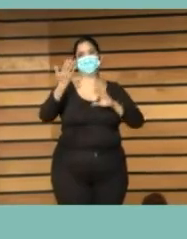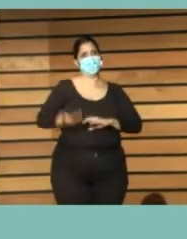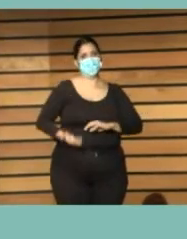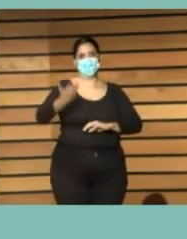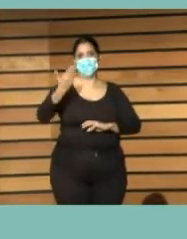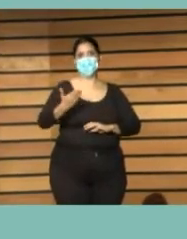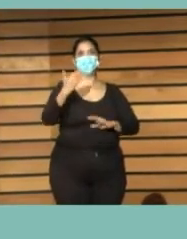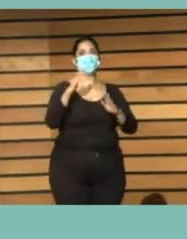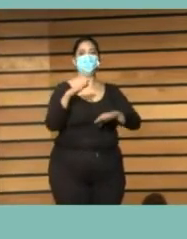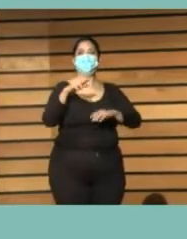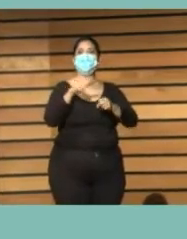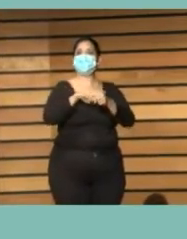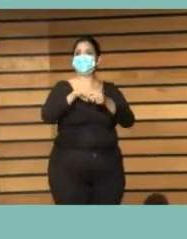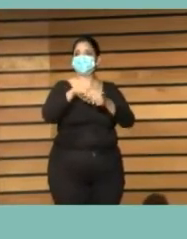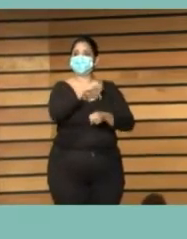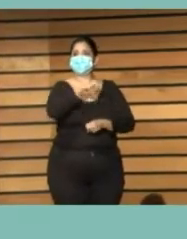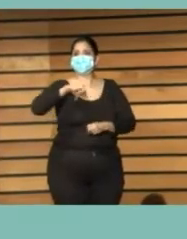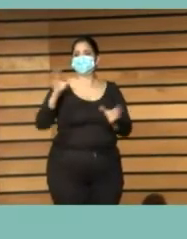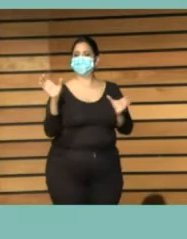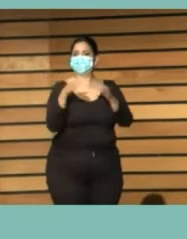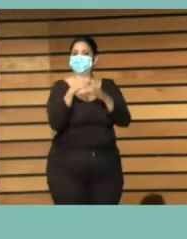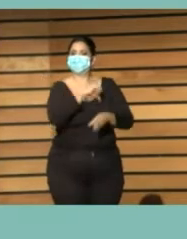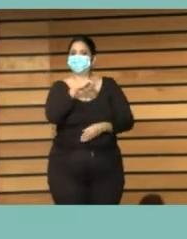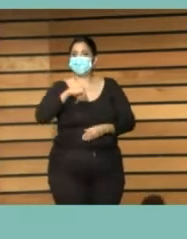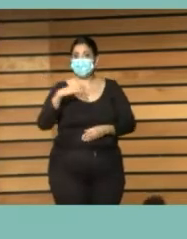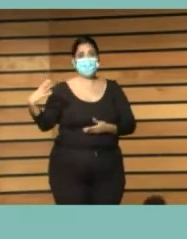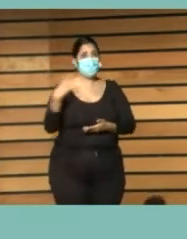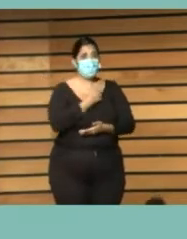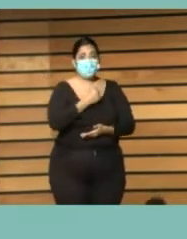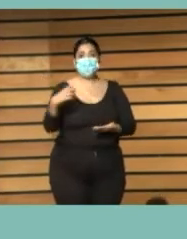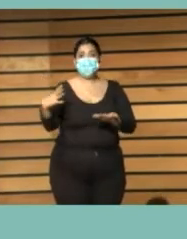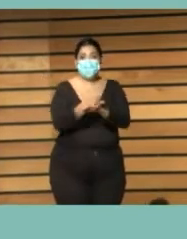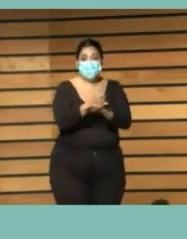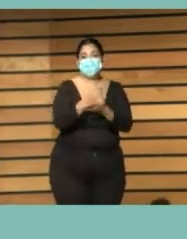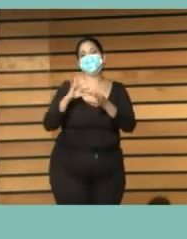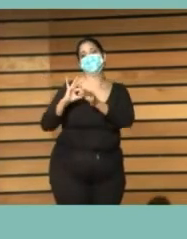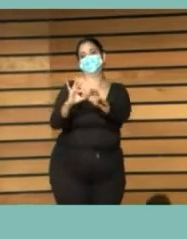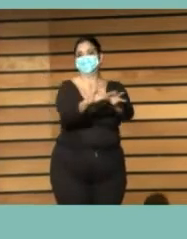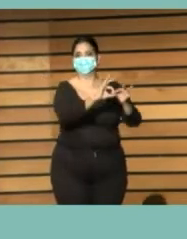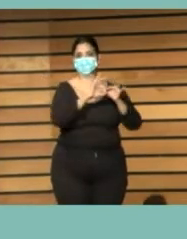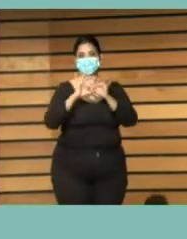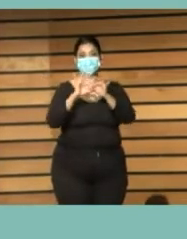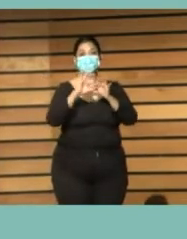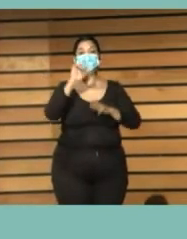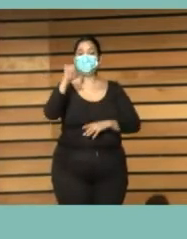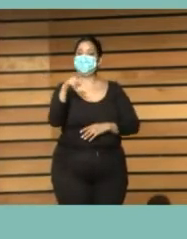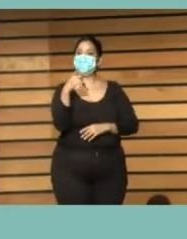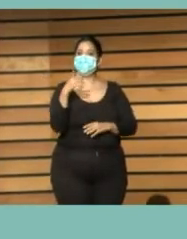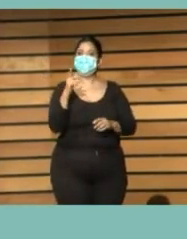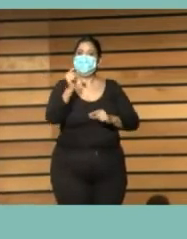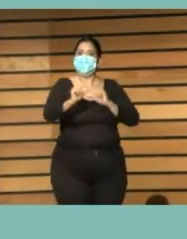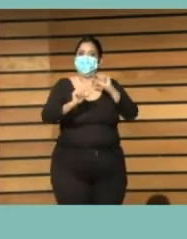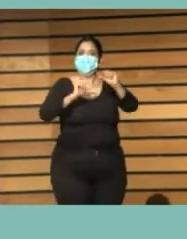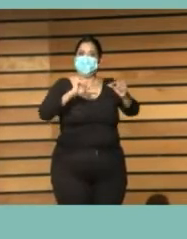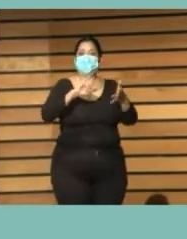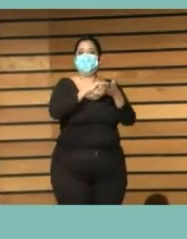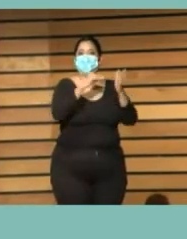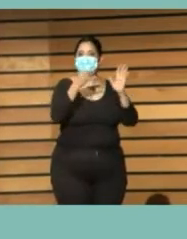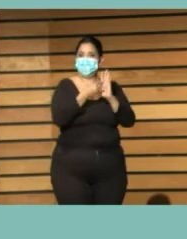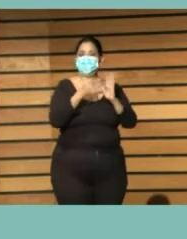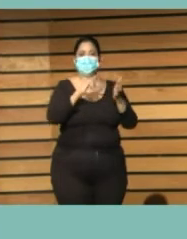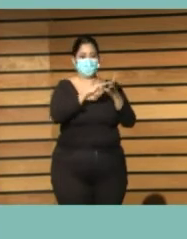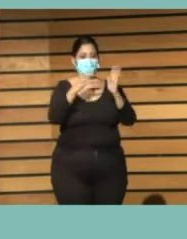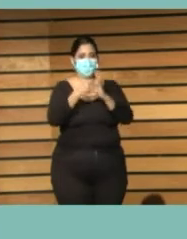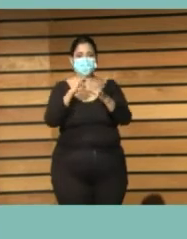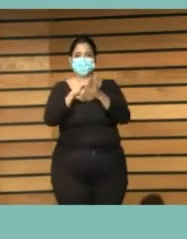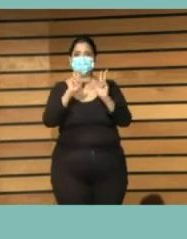todas las comunidades autónomas. Por otro lado, cabe destacar que cada vez más hay proyectos que implican diferentes tipos de bibliotecas, entre